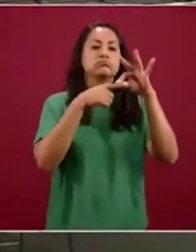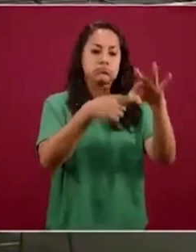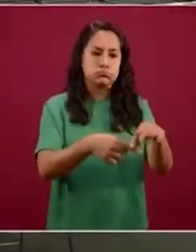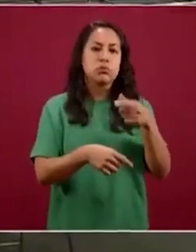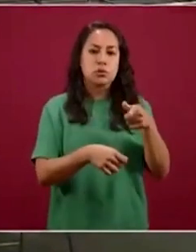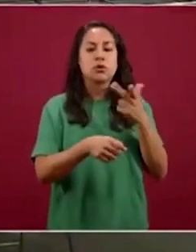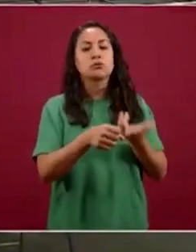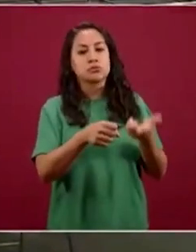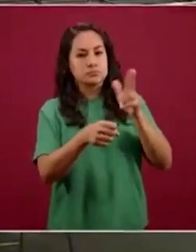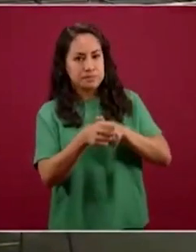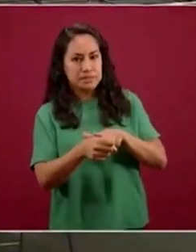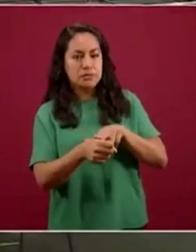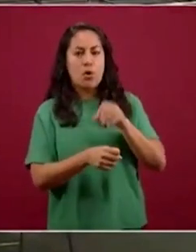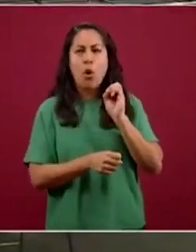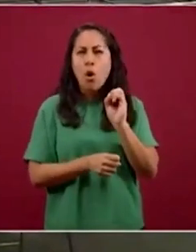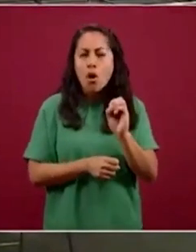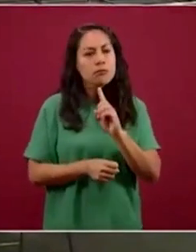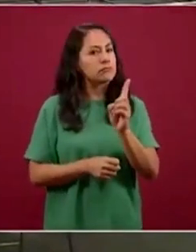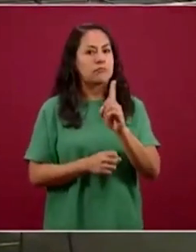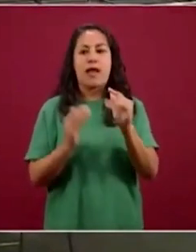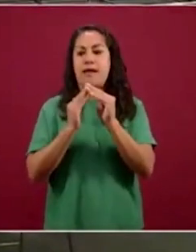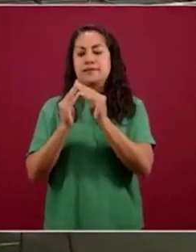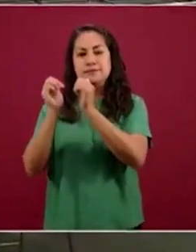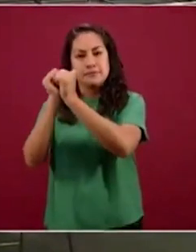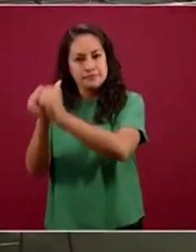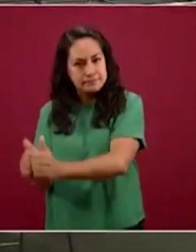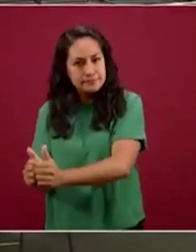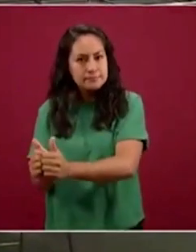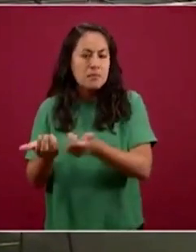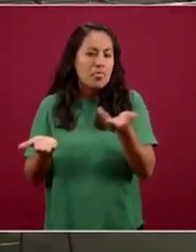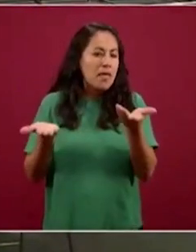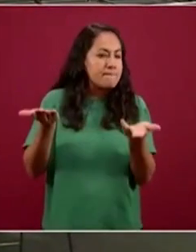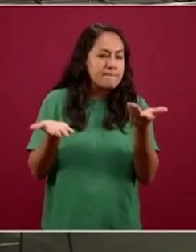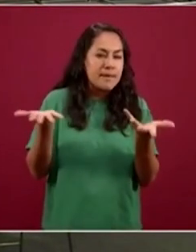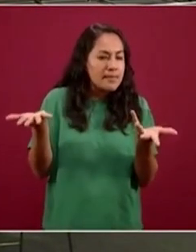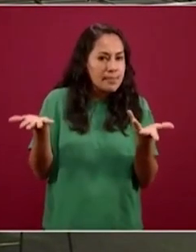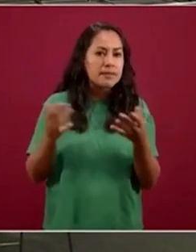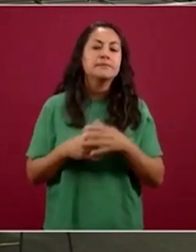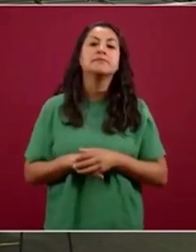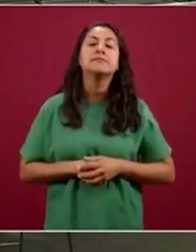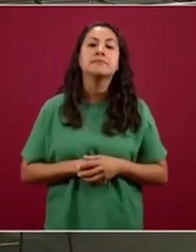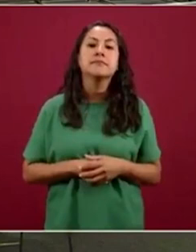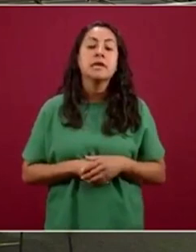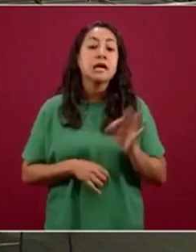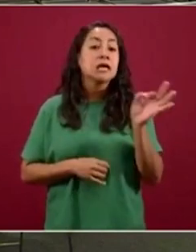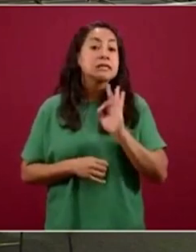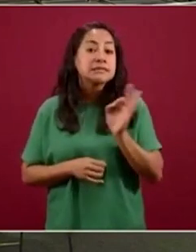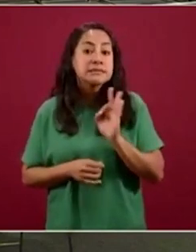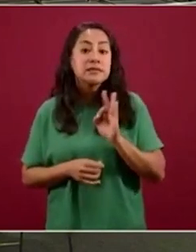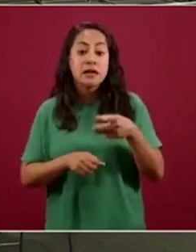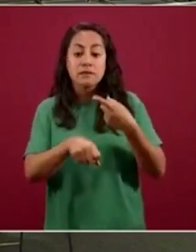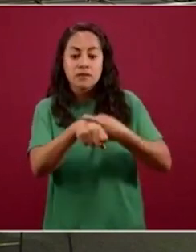a decirle que se quedara en casa si era un caso leve.